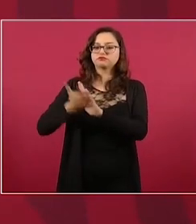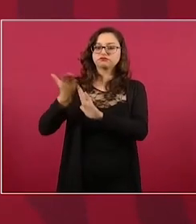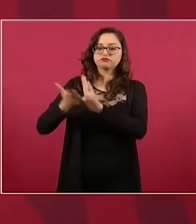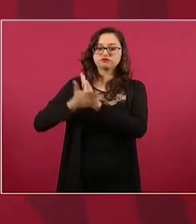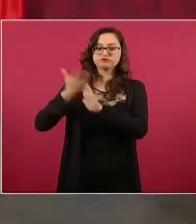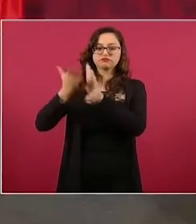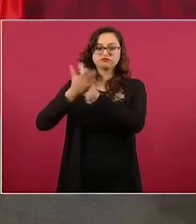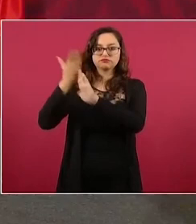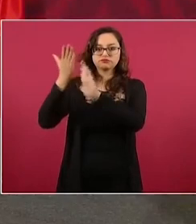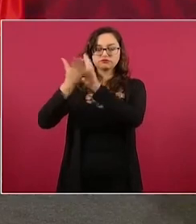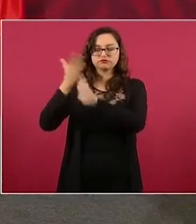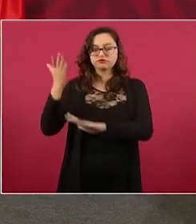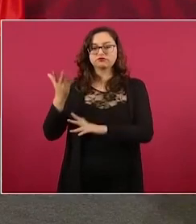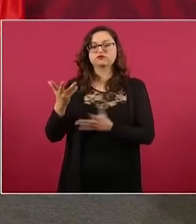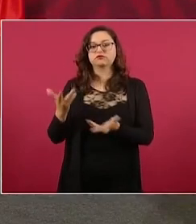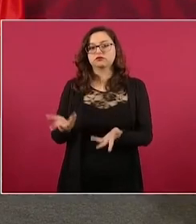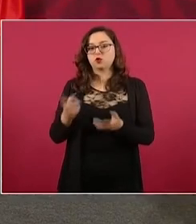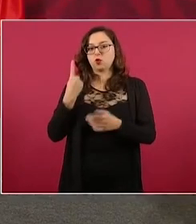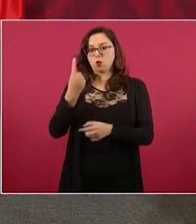el puente